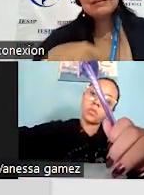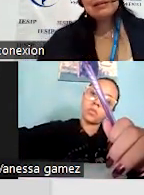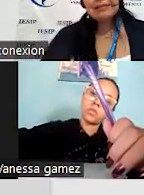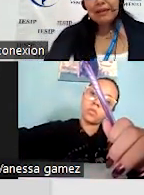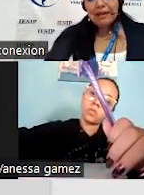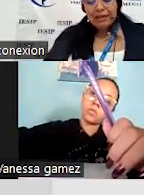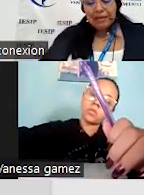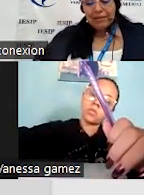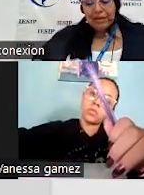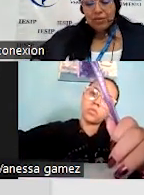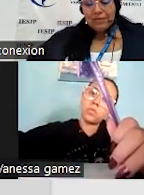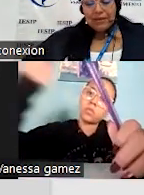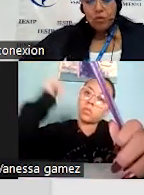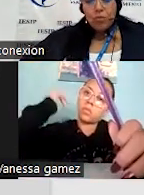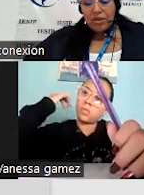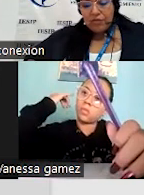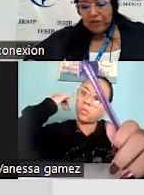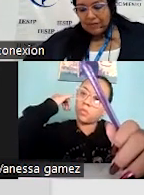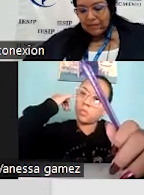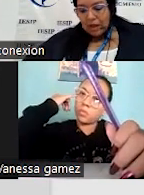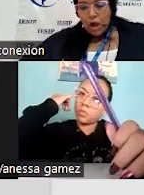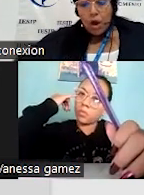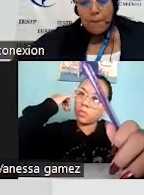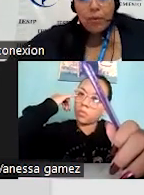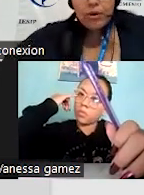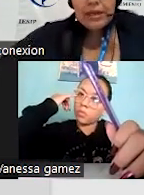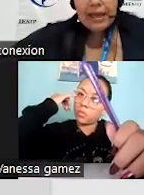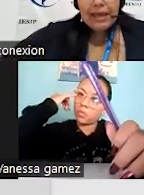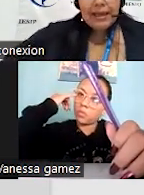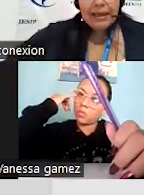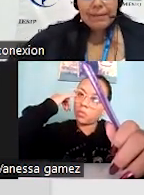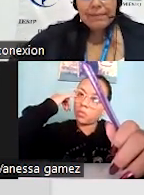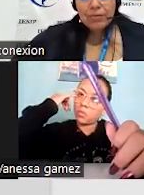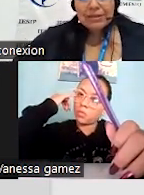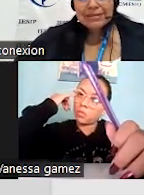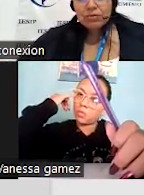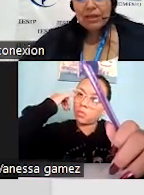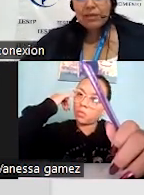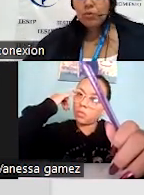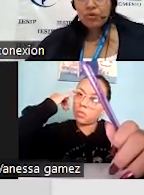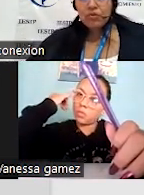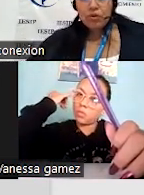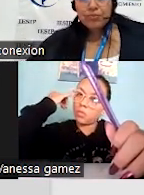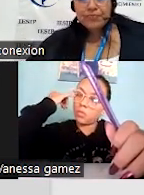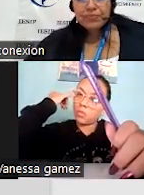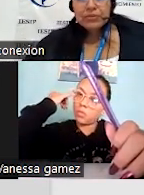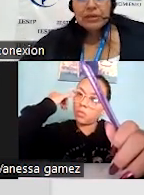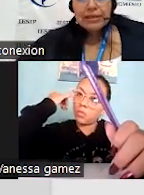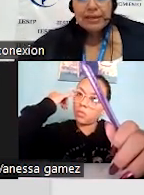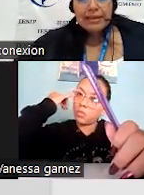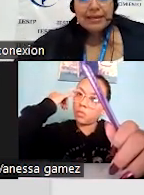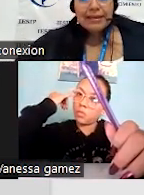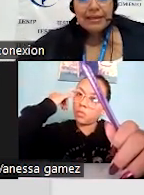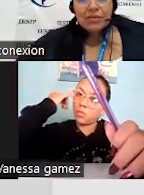tema, en este quiero hacer como énfasis porque vamos a hacer una exposición.